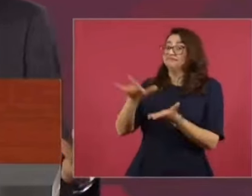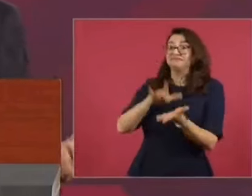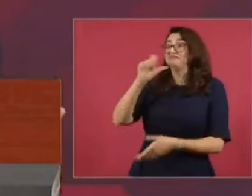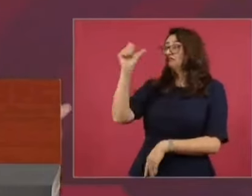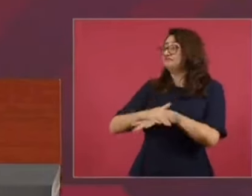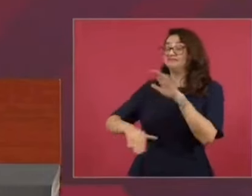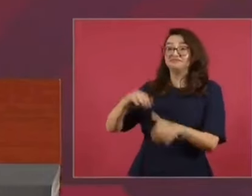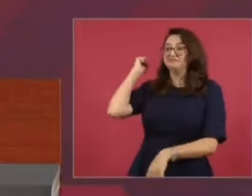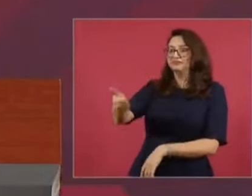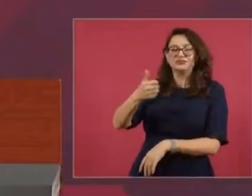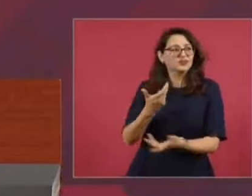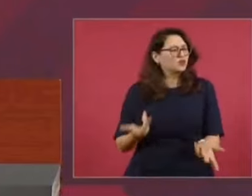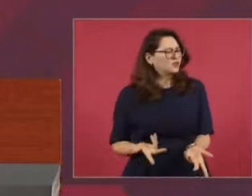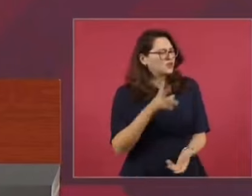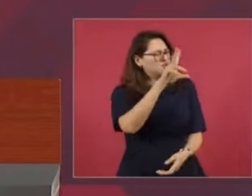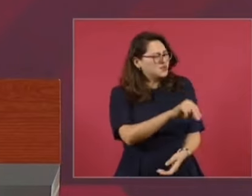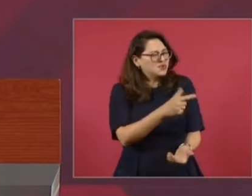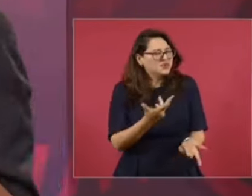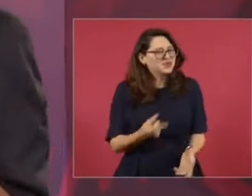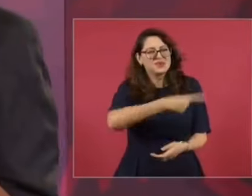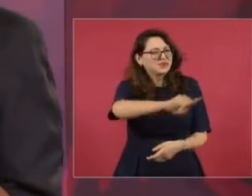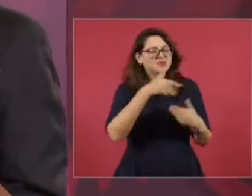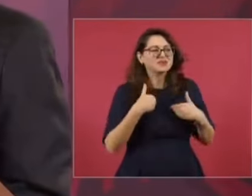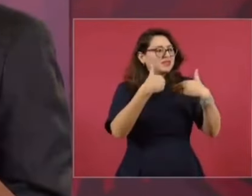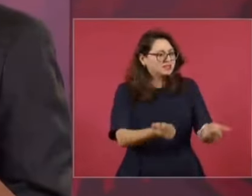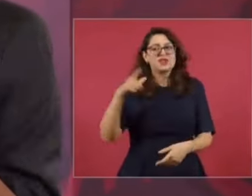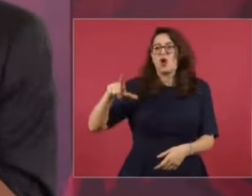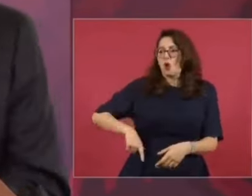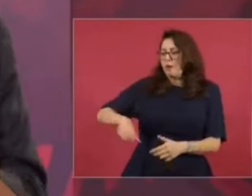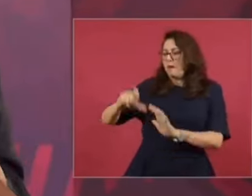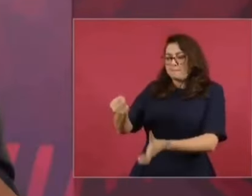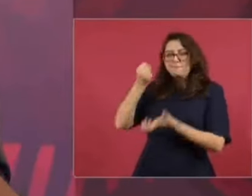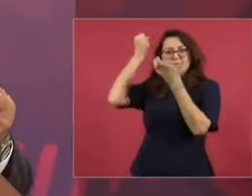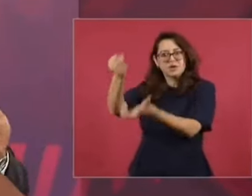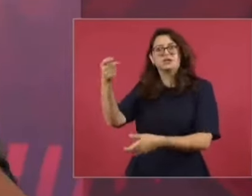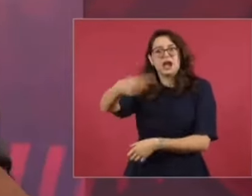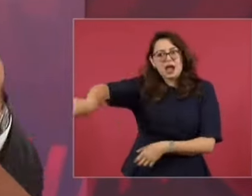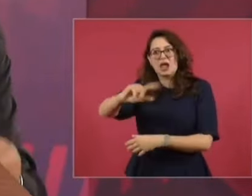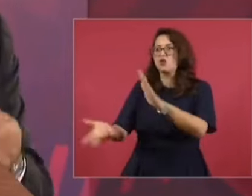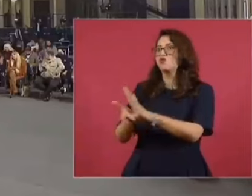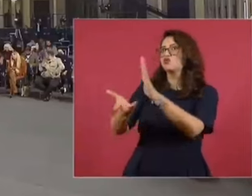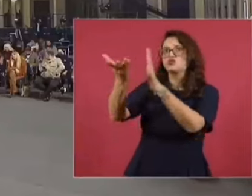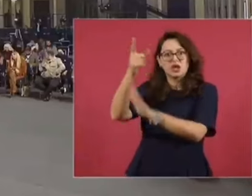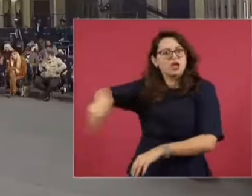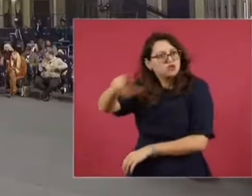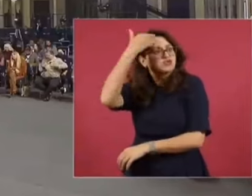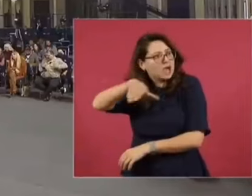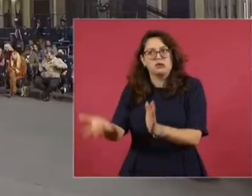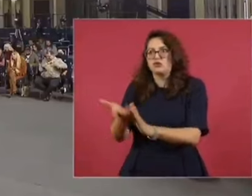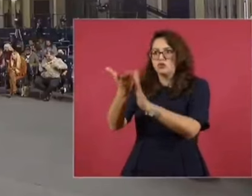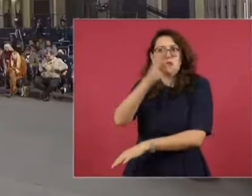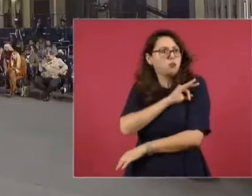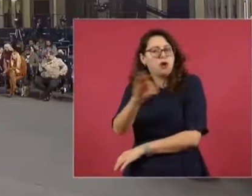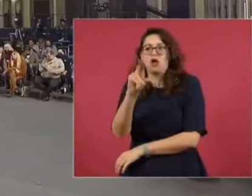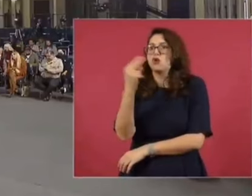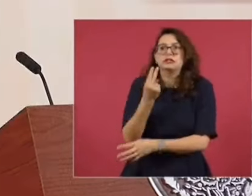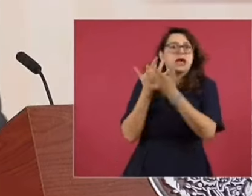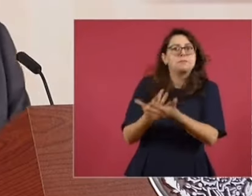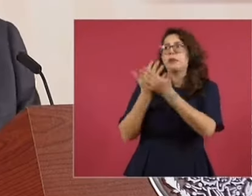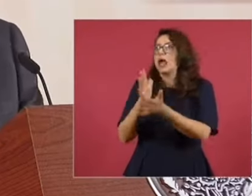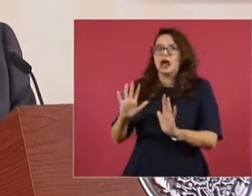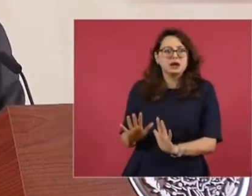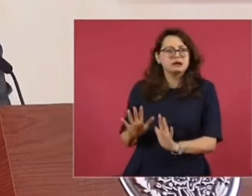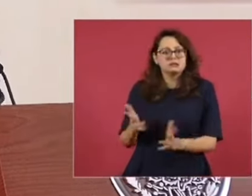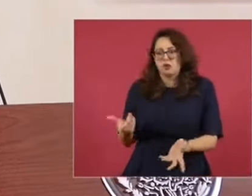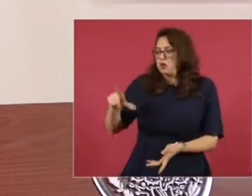beneficiario, pero desde luego que el gobierno apoya. Se les dan los recursos, se les dinero para hacer su casa,